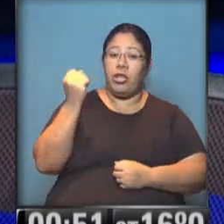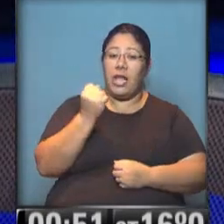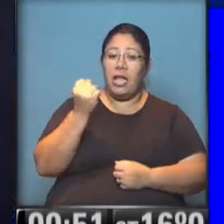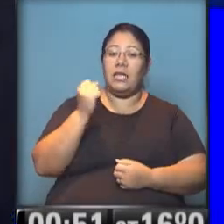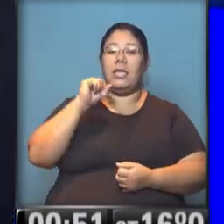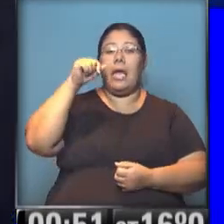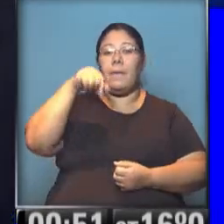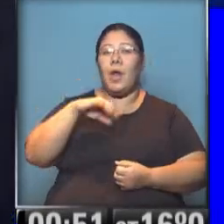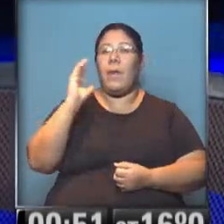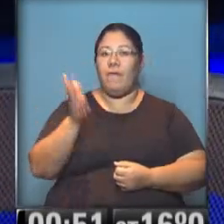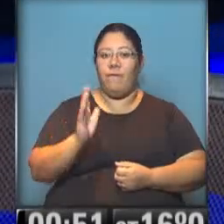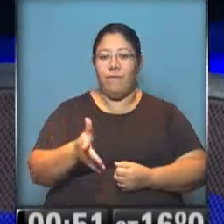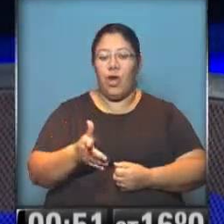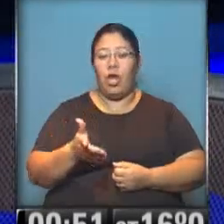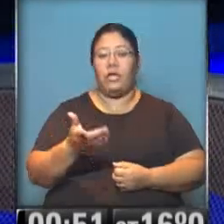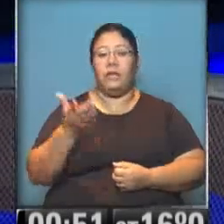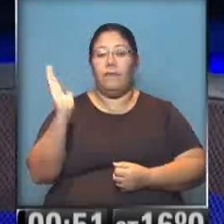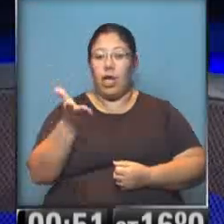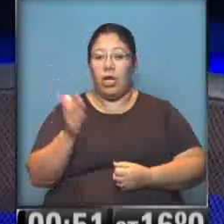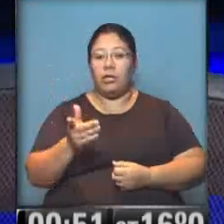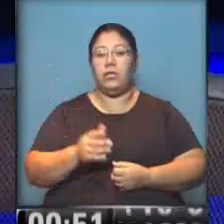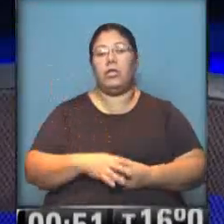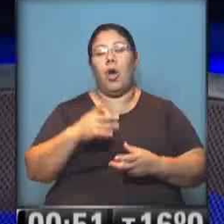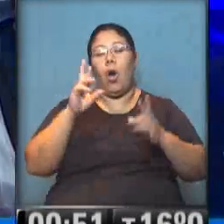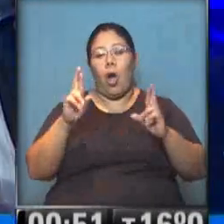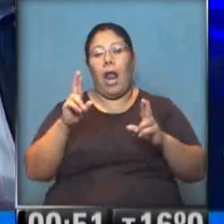violento y más grato que estos que estamos dialogando. Gracias por haber estado aquí con nosotros.